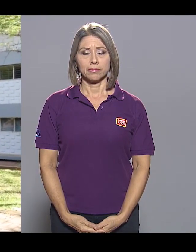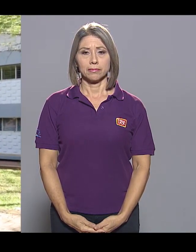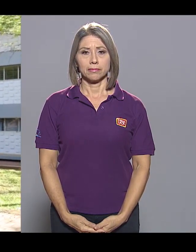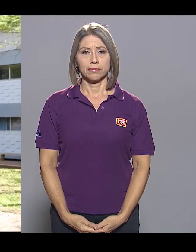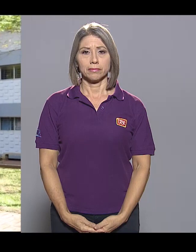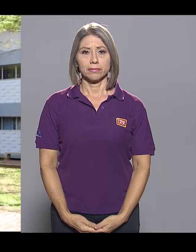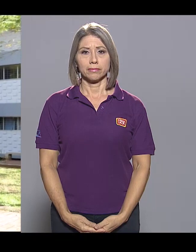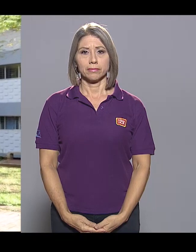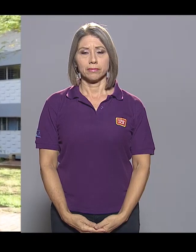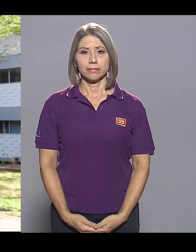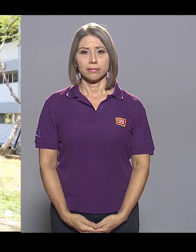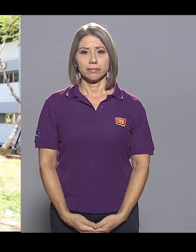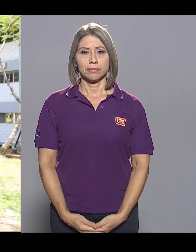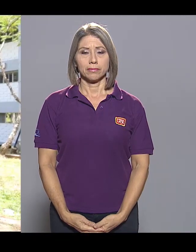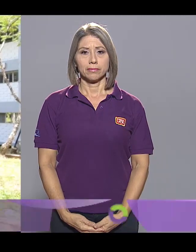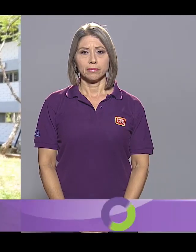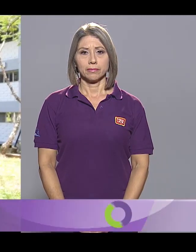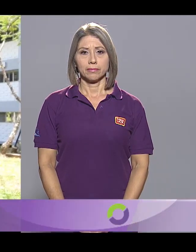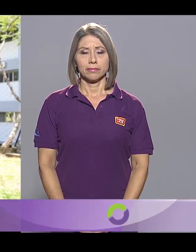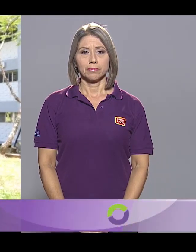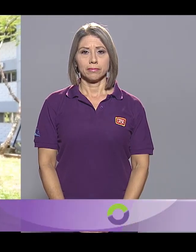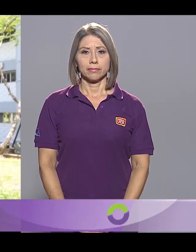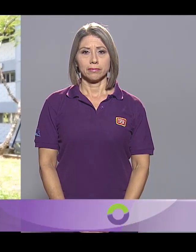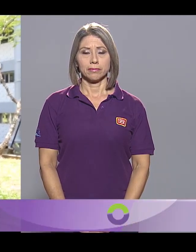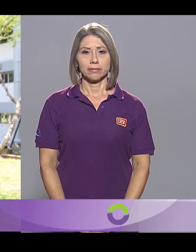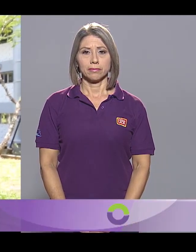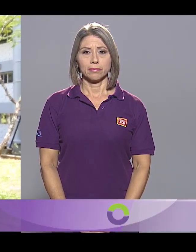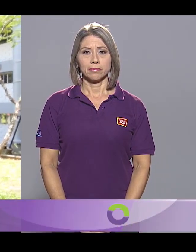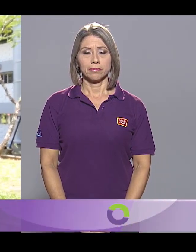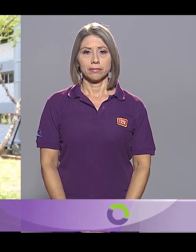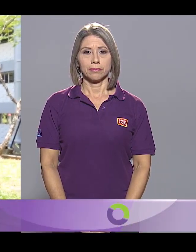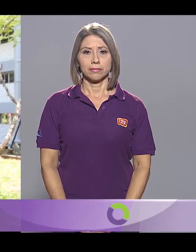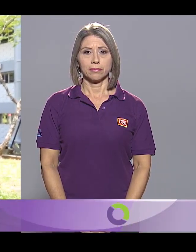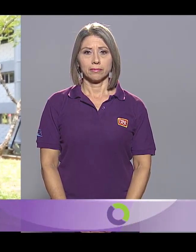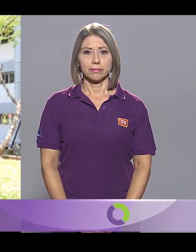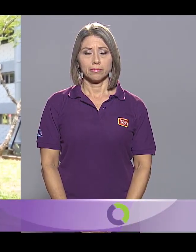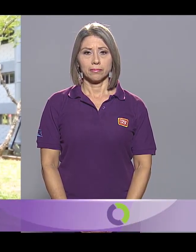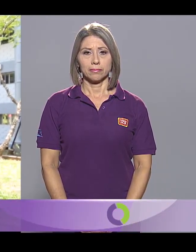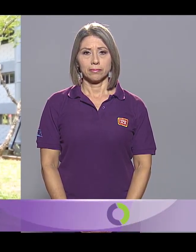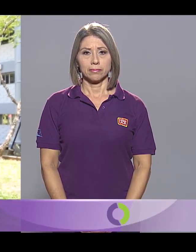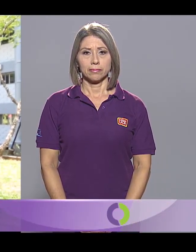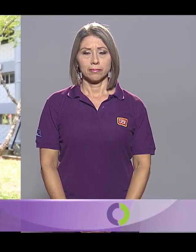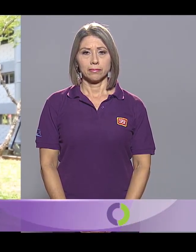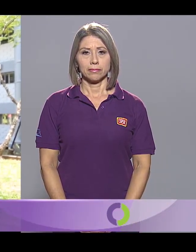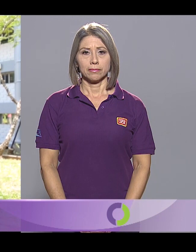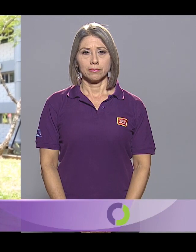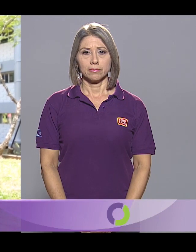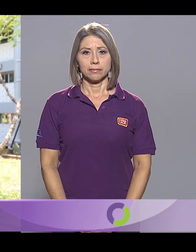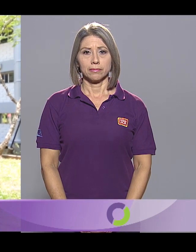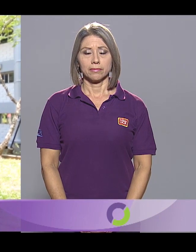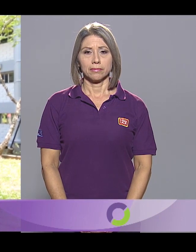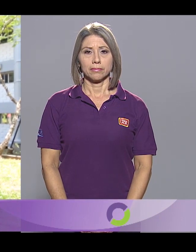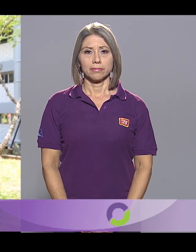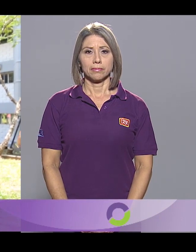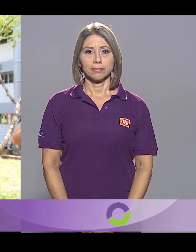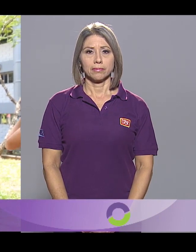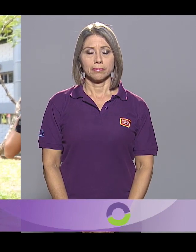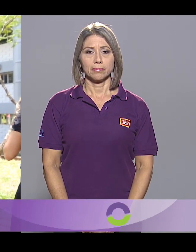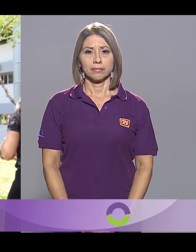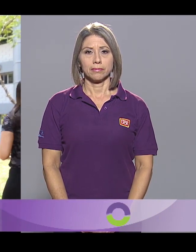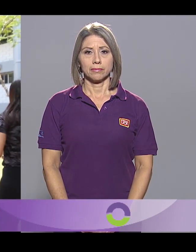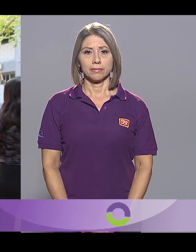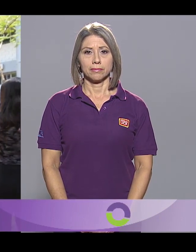Porque las personas sordas no tienen acceso al aprendizaje sobre defensa y esto es muy importante pues